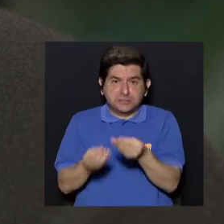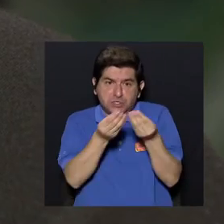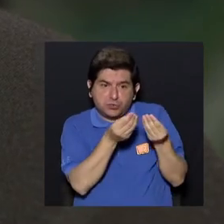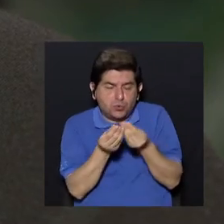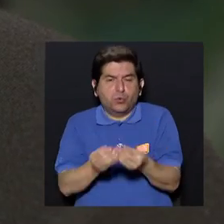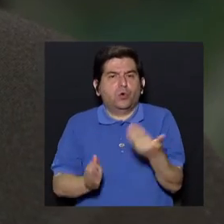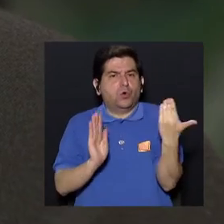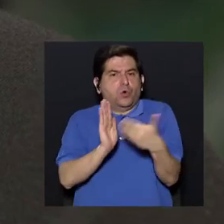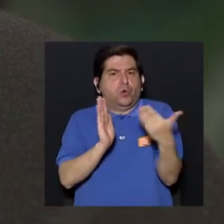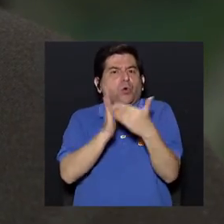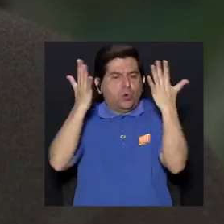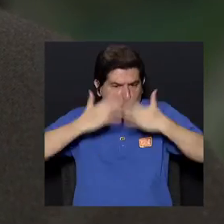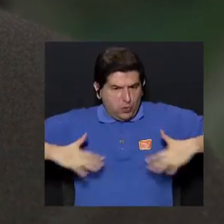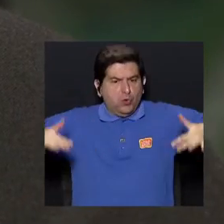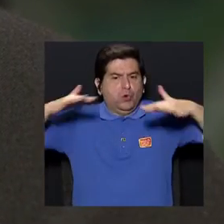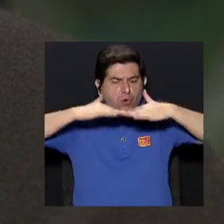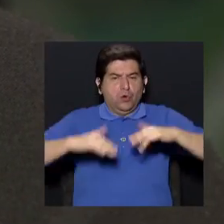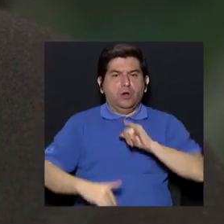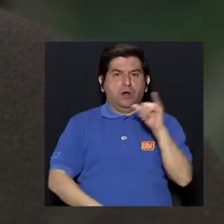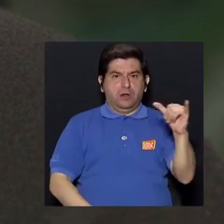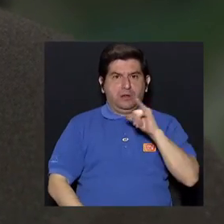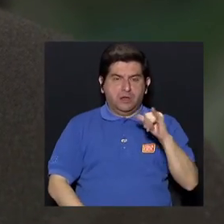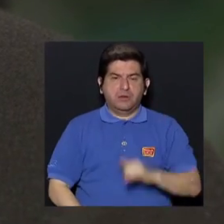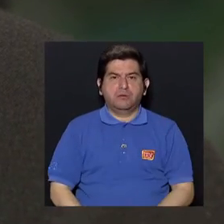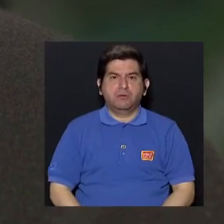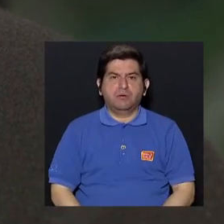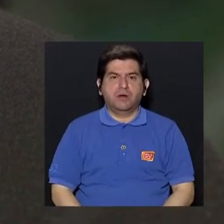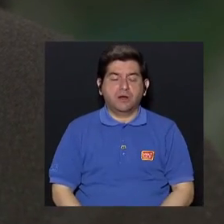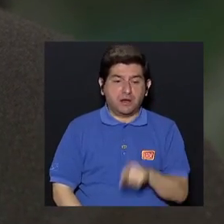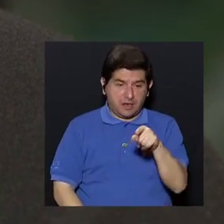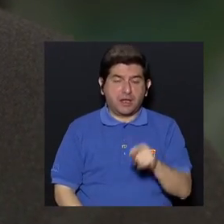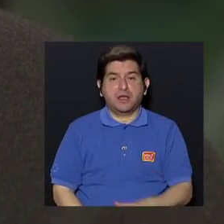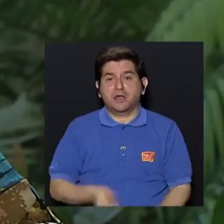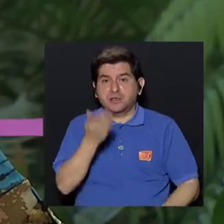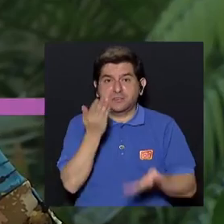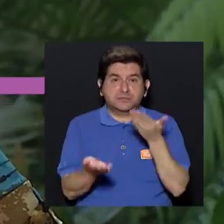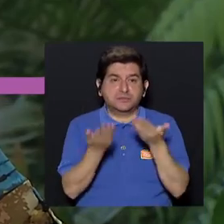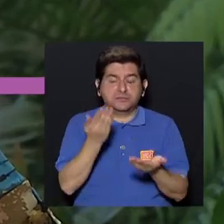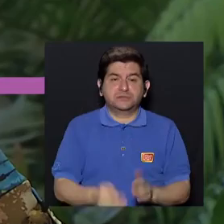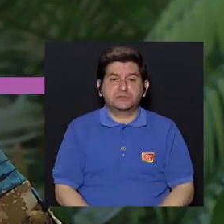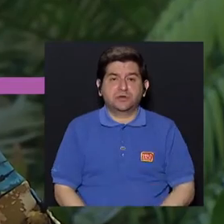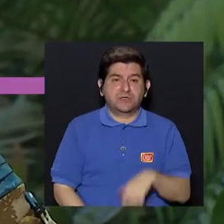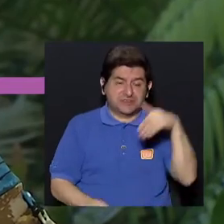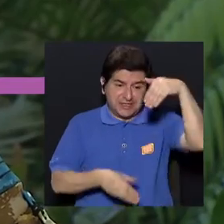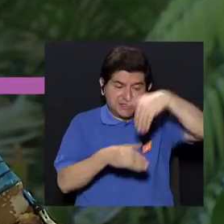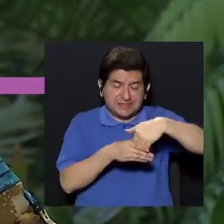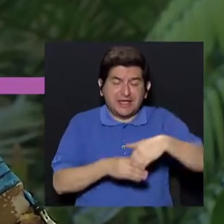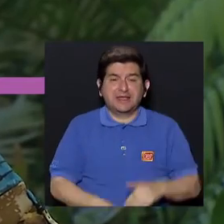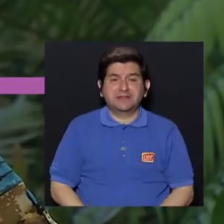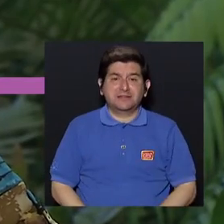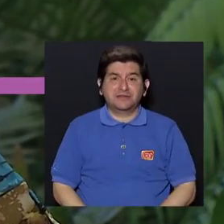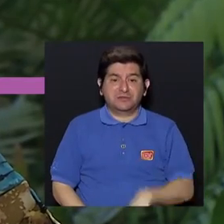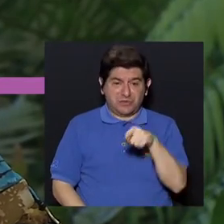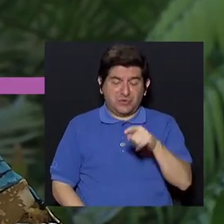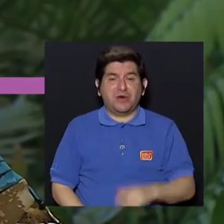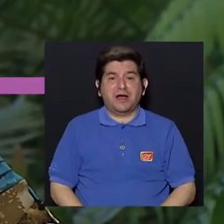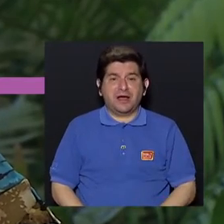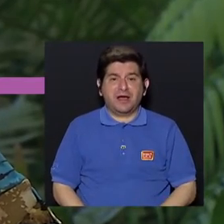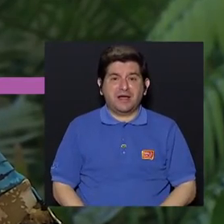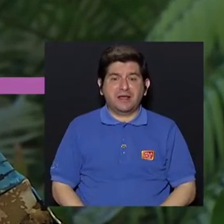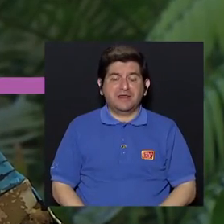bastante dañino para el ambiente e inclusive de ahí para, esto se riega en el aparato y se daña, ¿verdad?